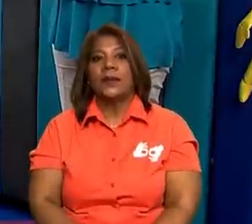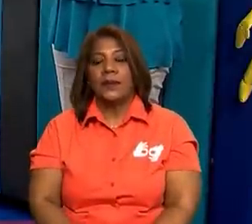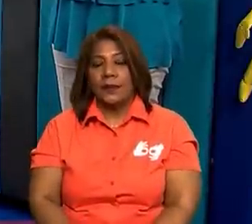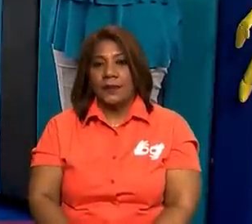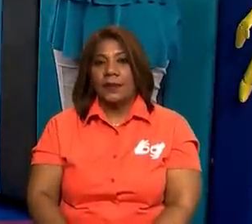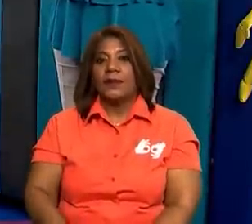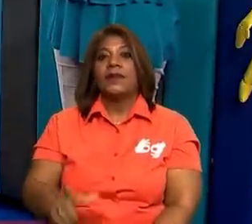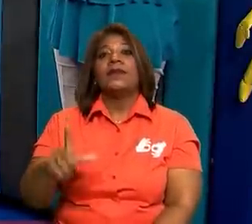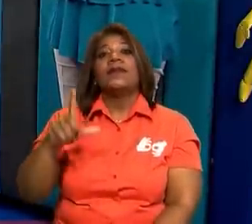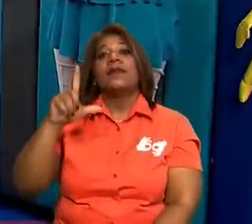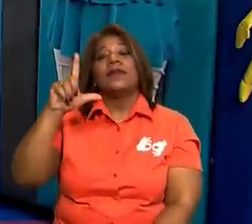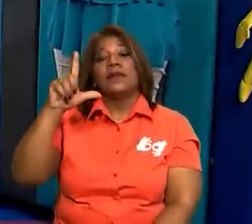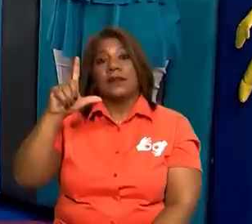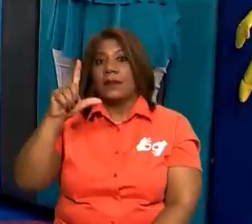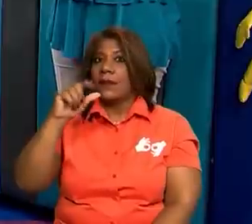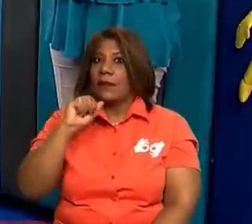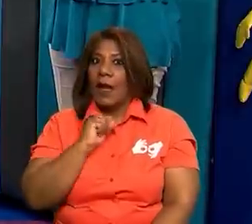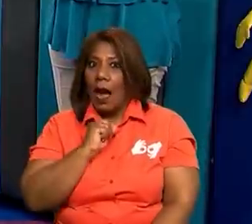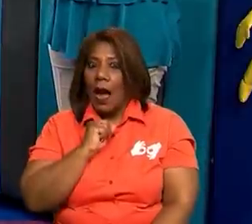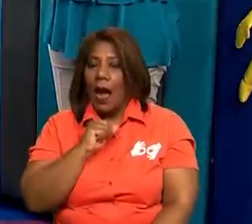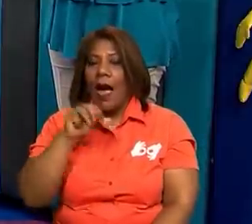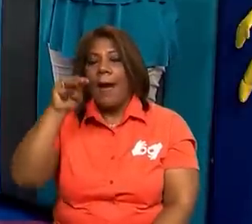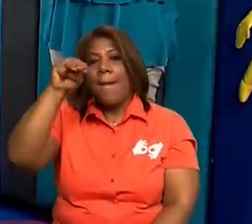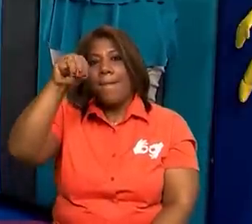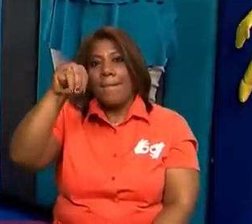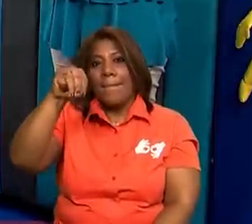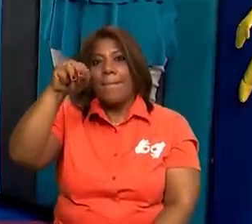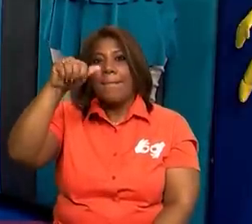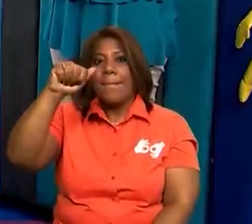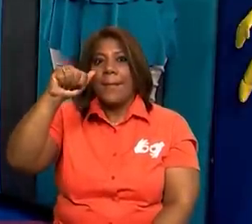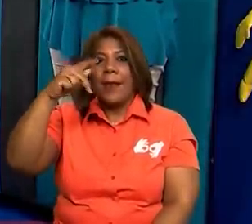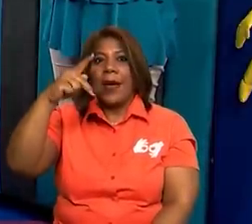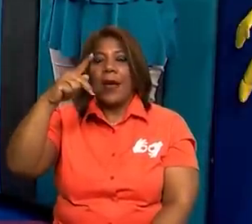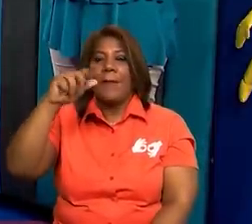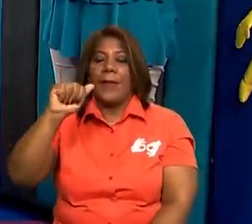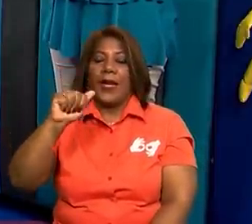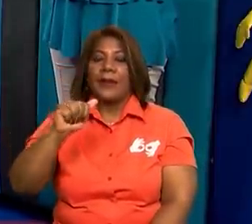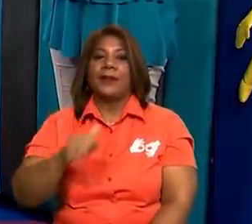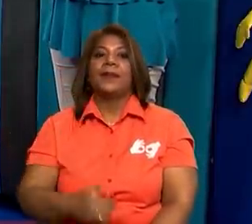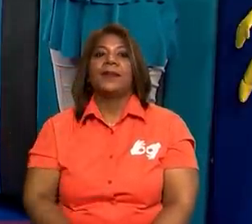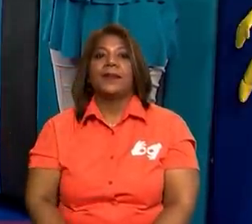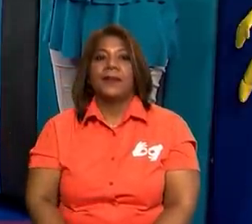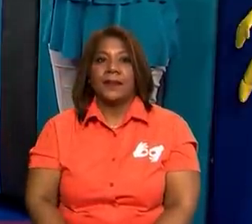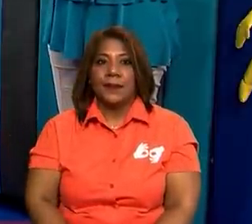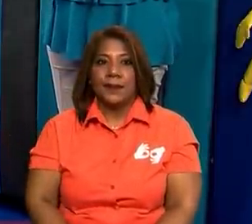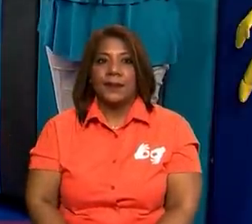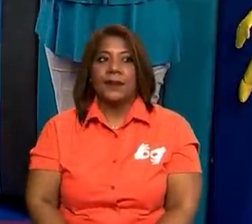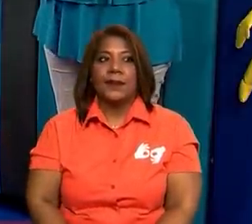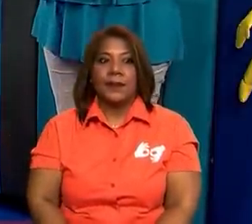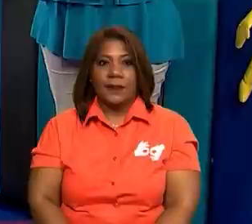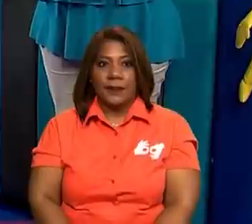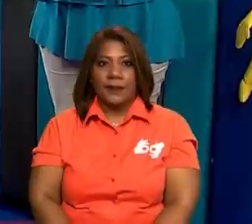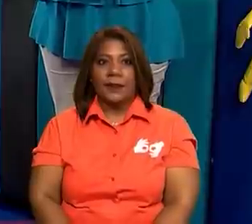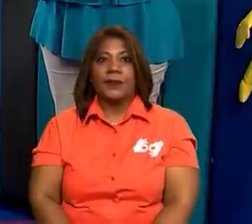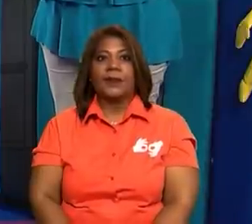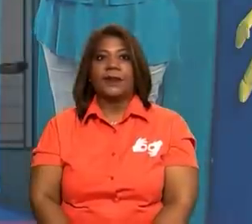Ordena y forma la palabra. Ya tengo el orden. La palabra es mapa.